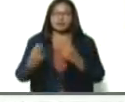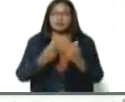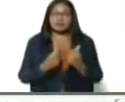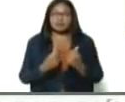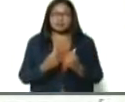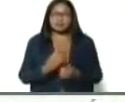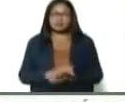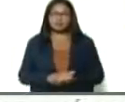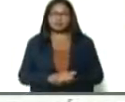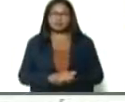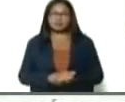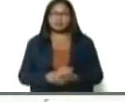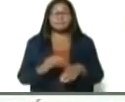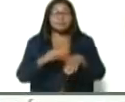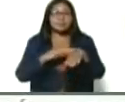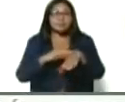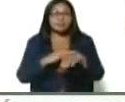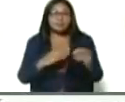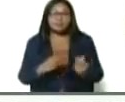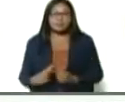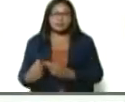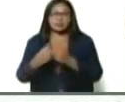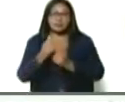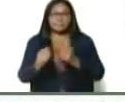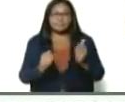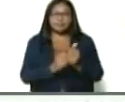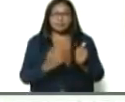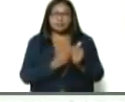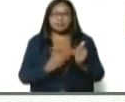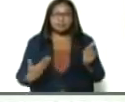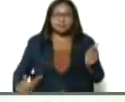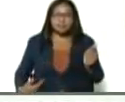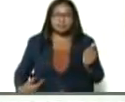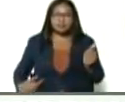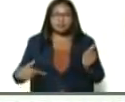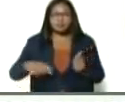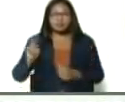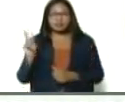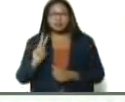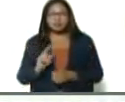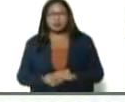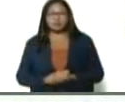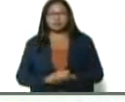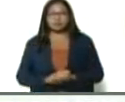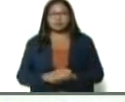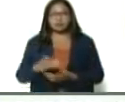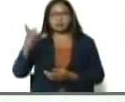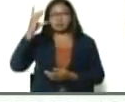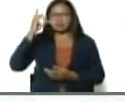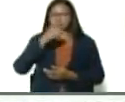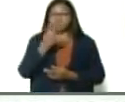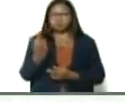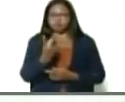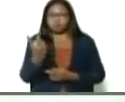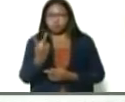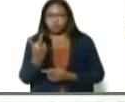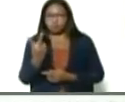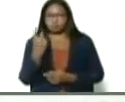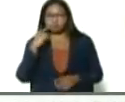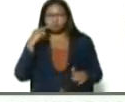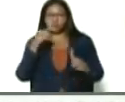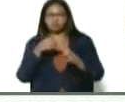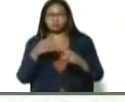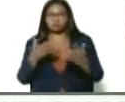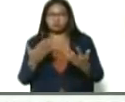perdón, Ministra de Finanzas y Vicepresidenta Ejecutiva, Delsi Rodríguez, a ustedes dos me refiero,